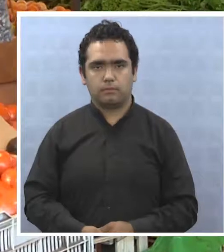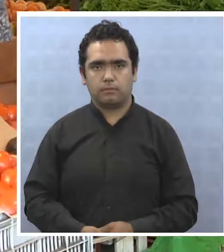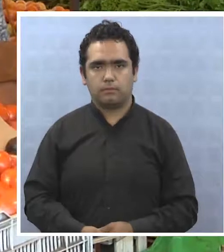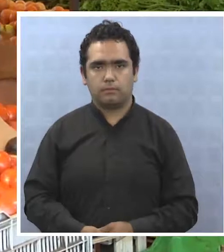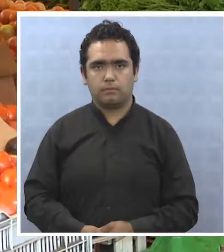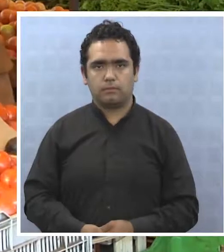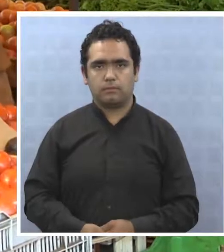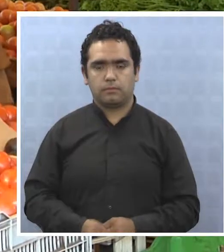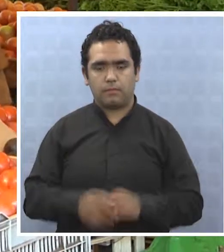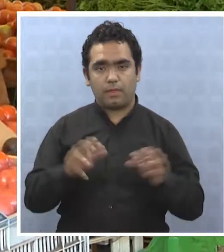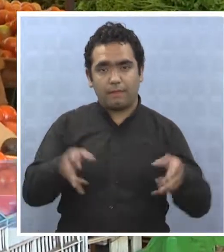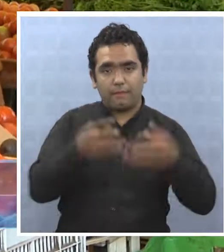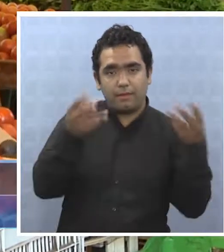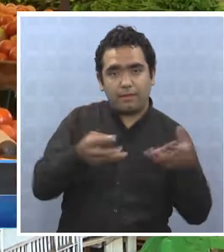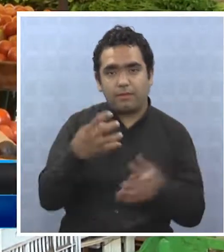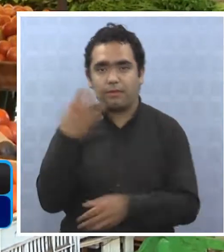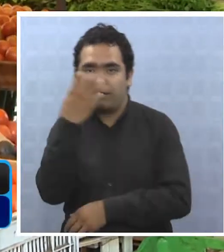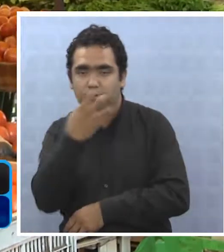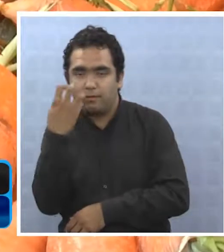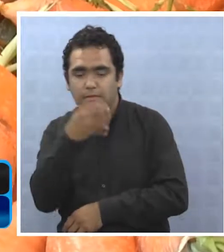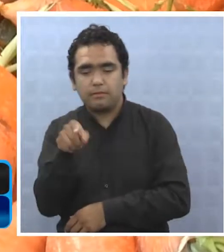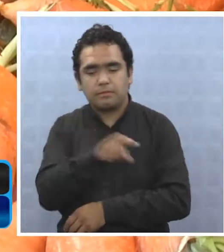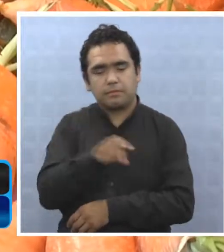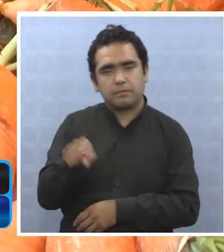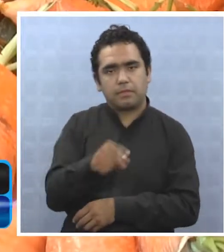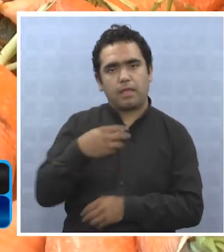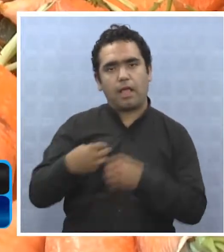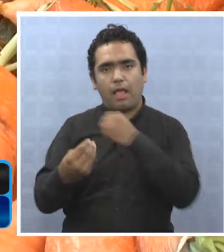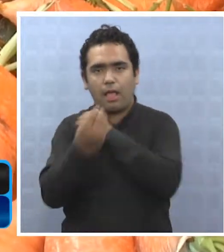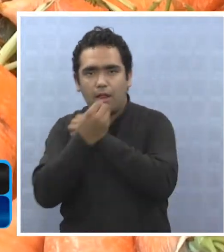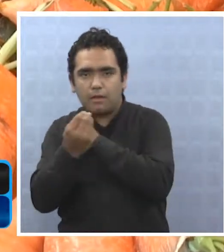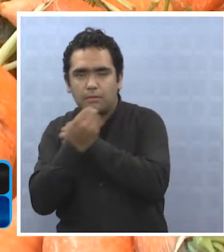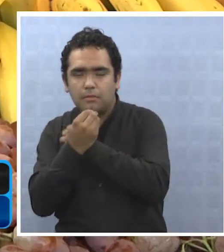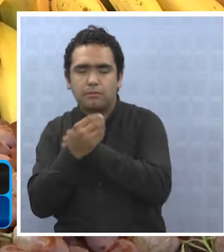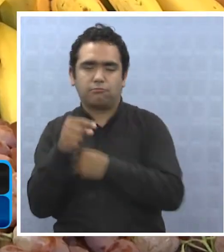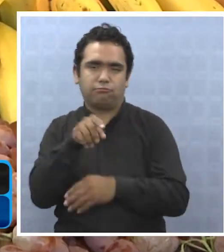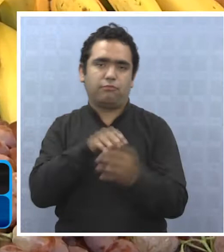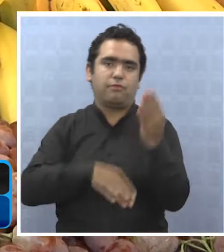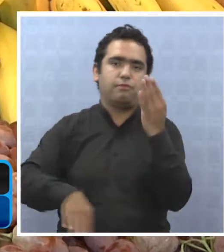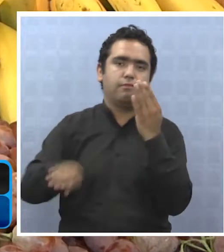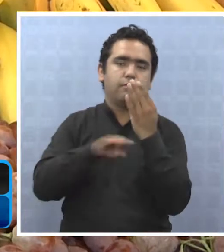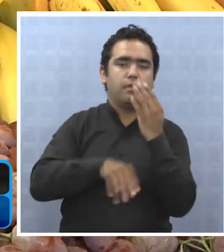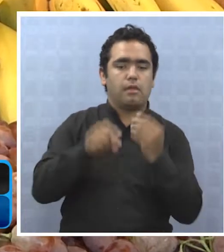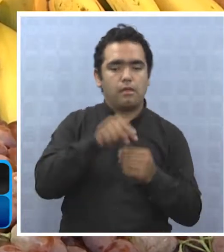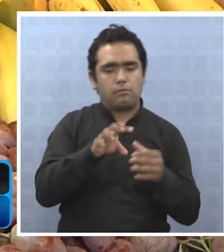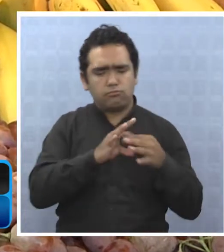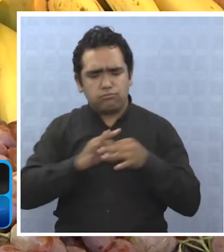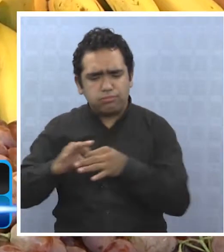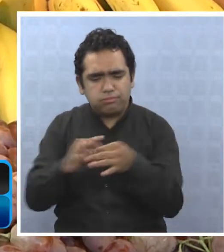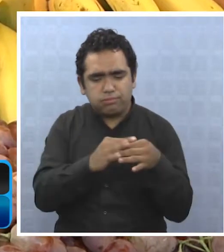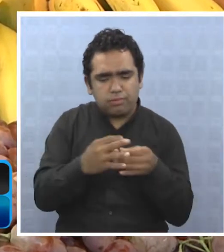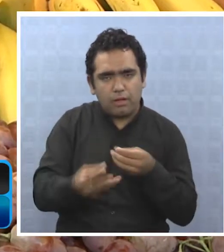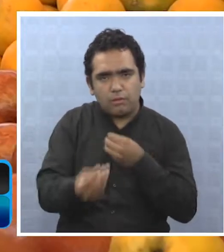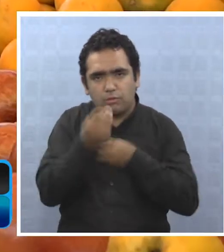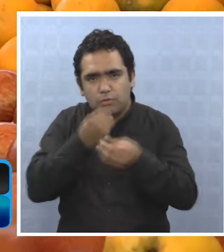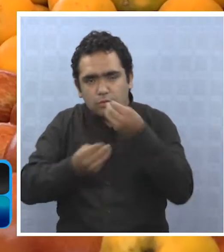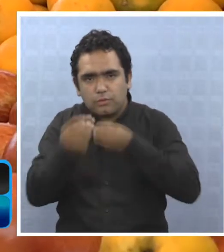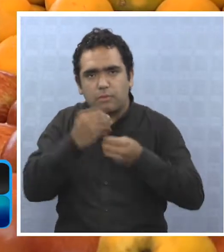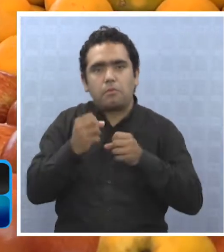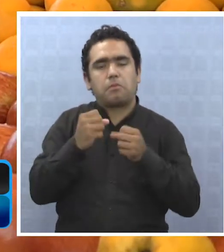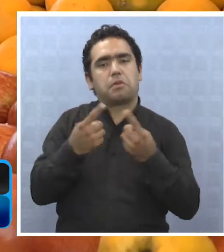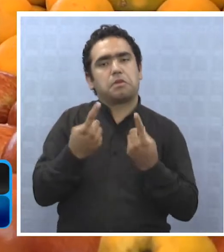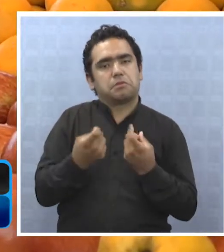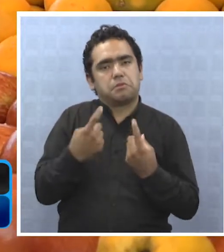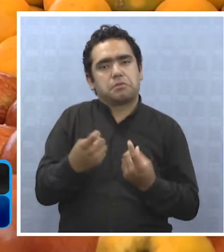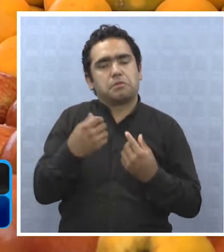Las verduras y frutas son una parte básica de la alimentación humana. Forman la cadena de vitaminas y fibras necesarias